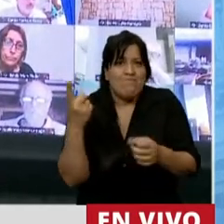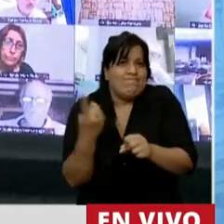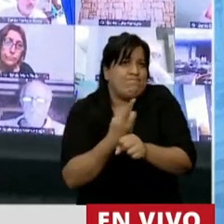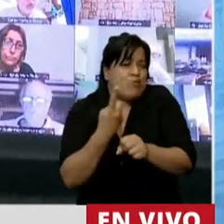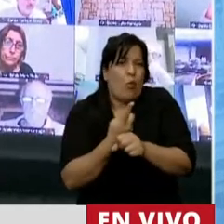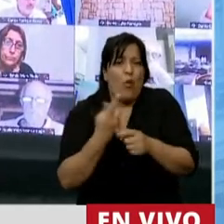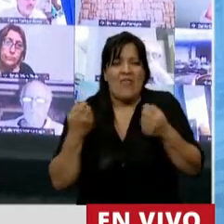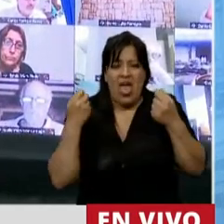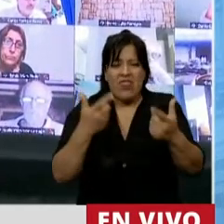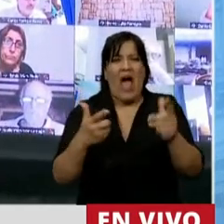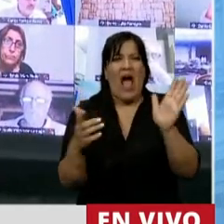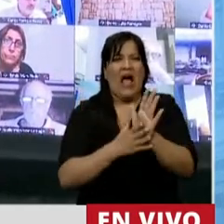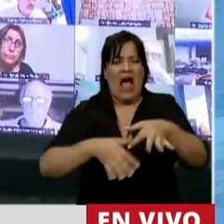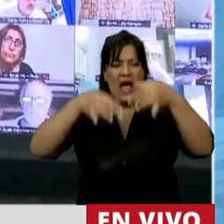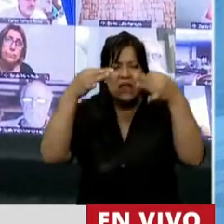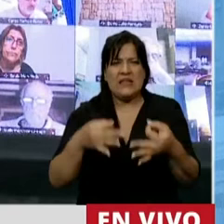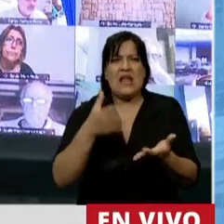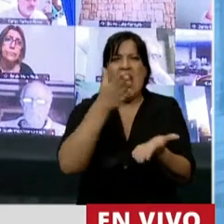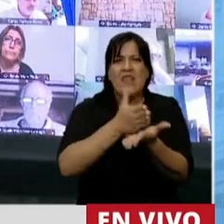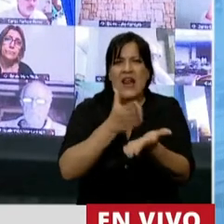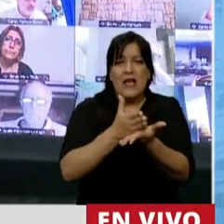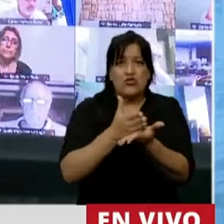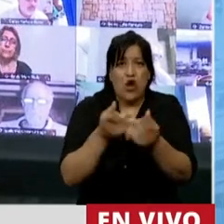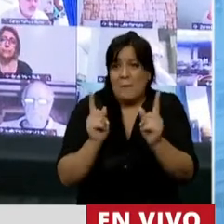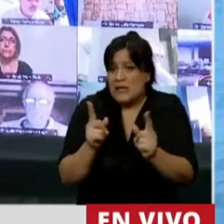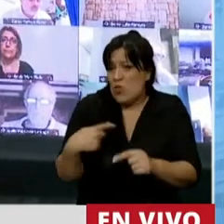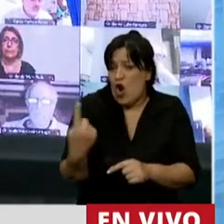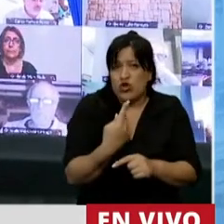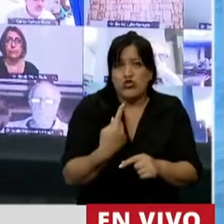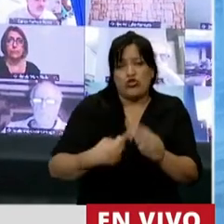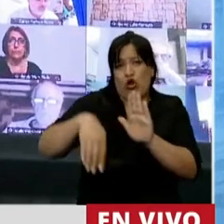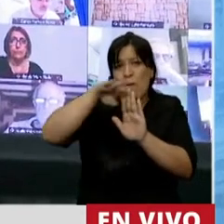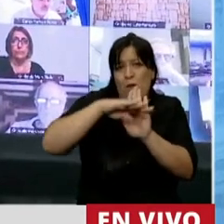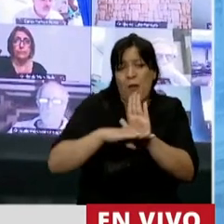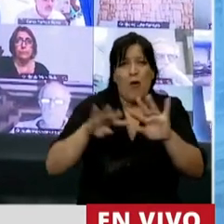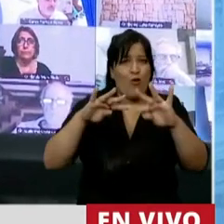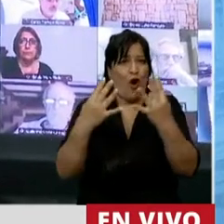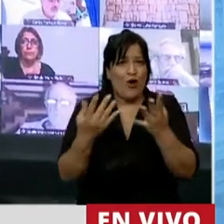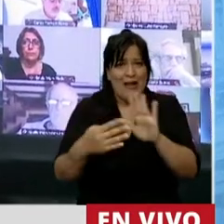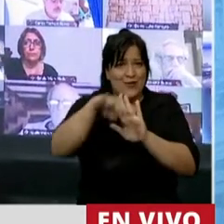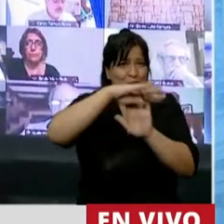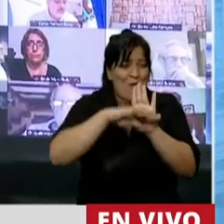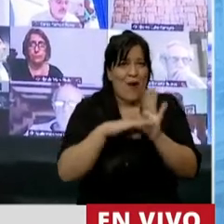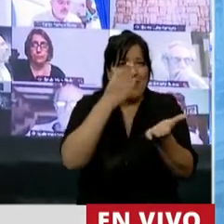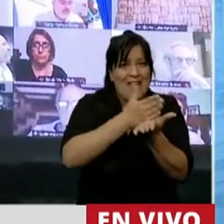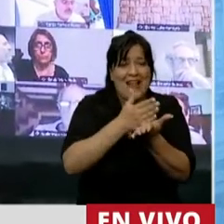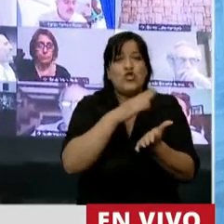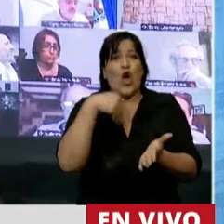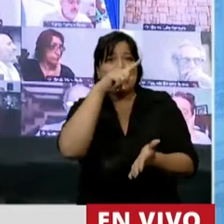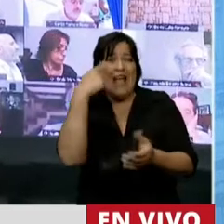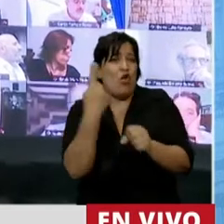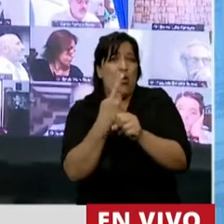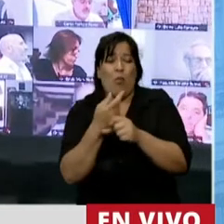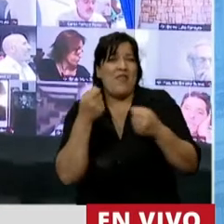garantizar los derechos que nosotros establecemos en este Parlamento. Y esta es una